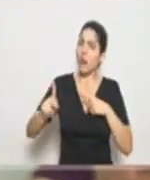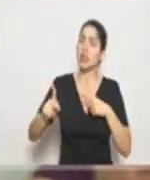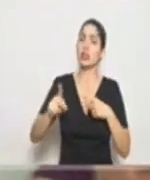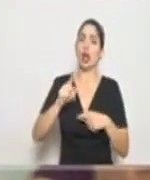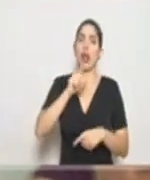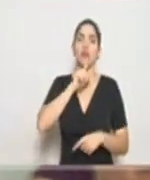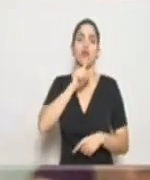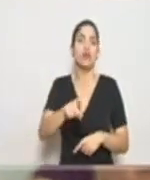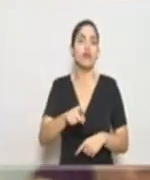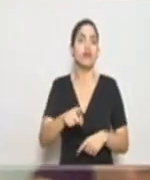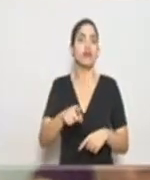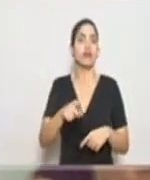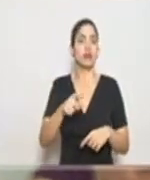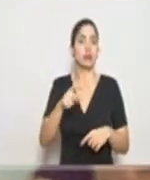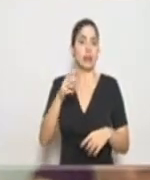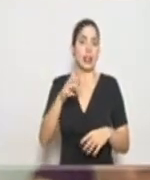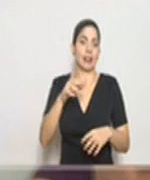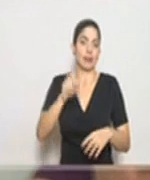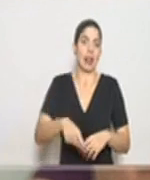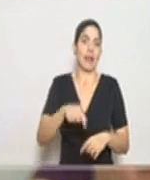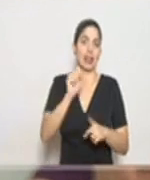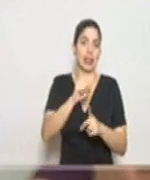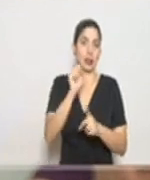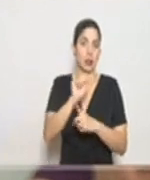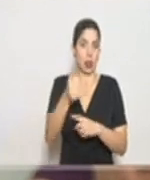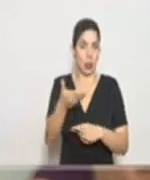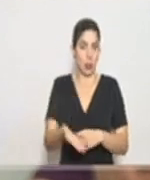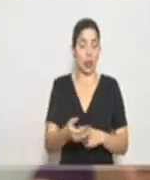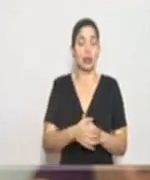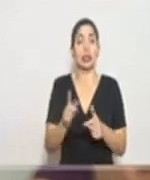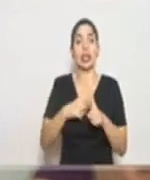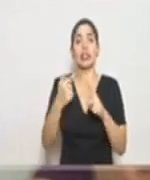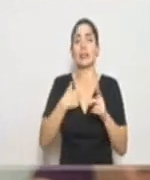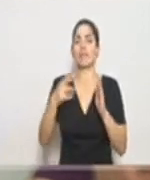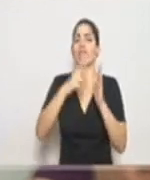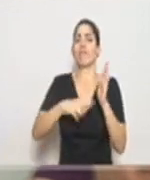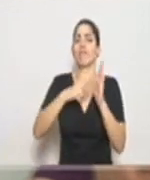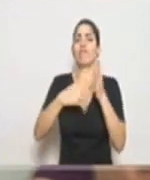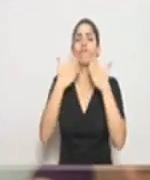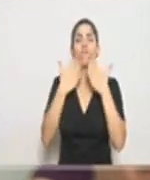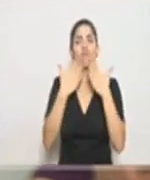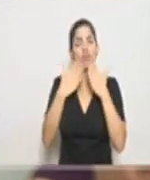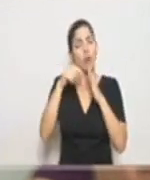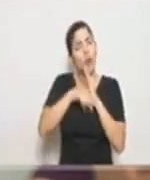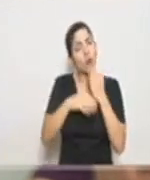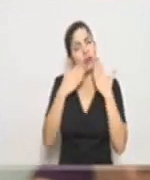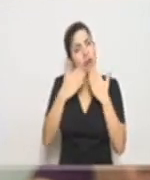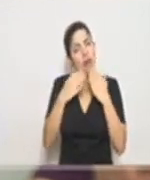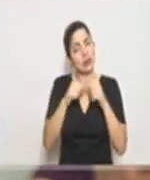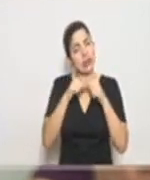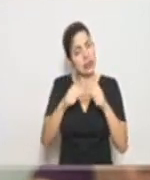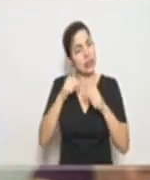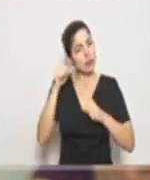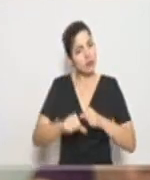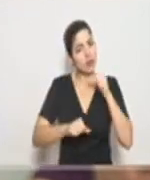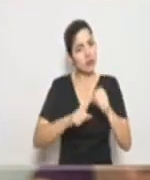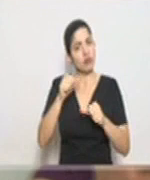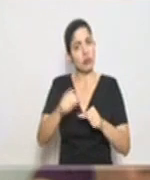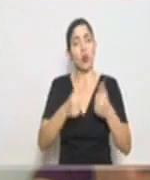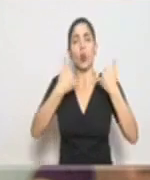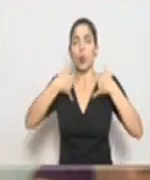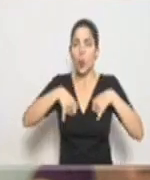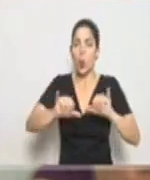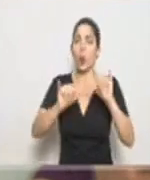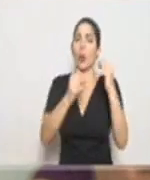verdaderamente se amerita en una situación como esta. Así que yo reitero ese agradecimiento profundo, sigamos adelante, nos esperan